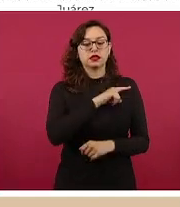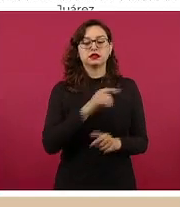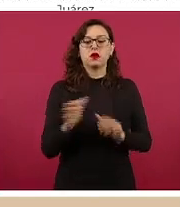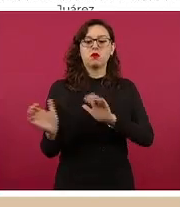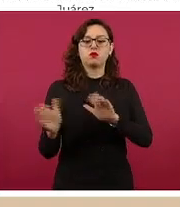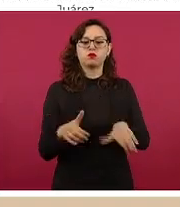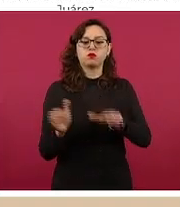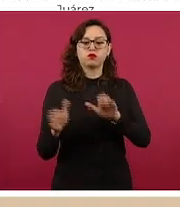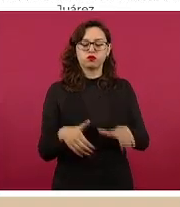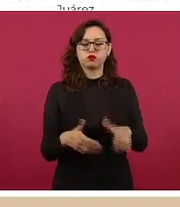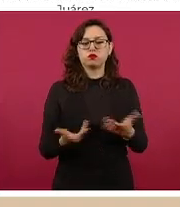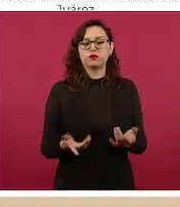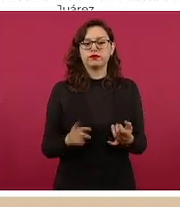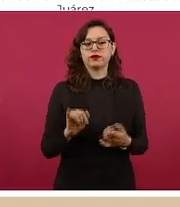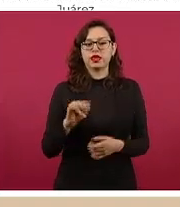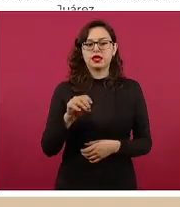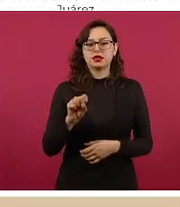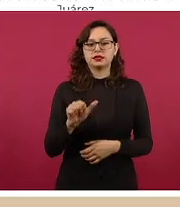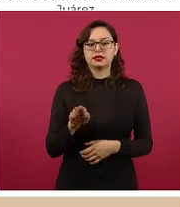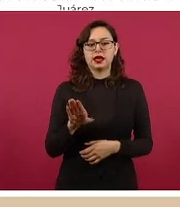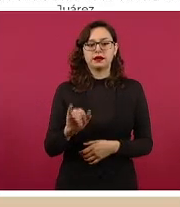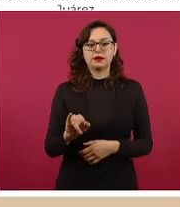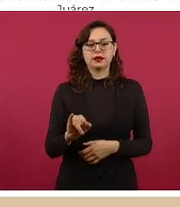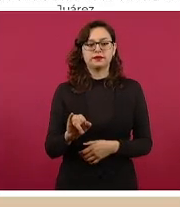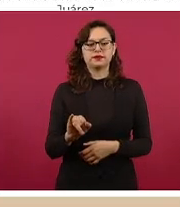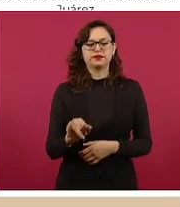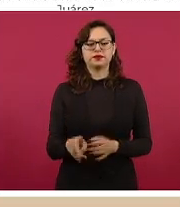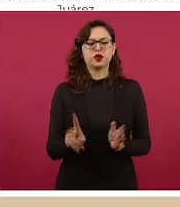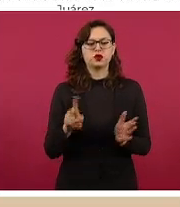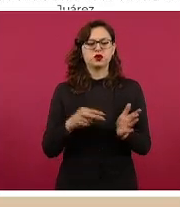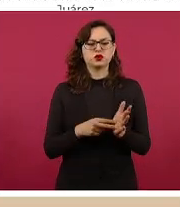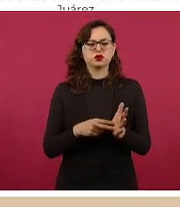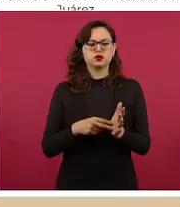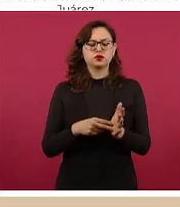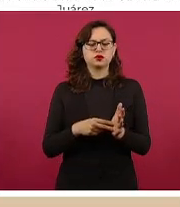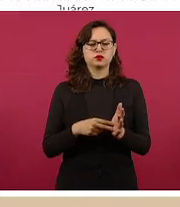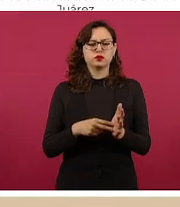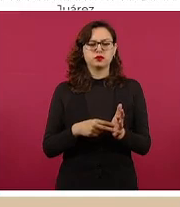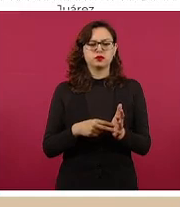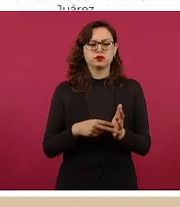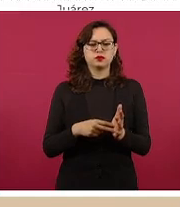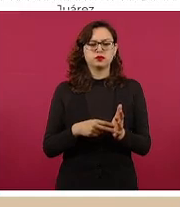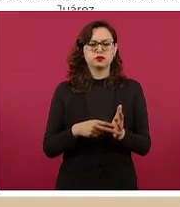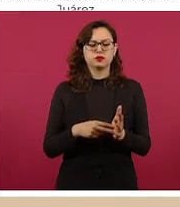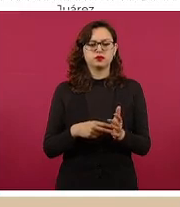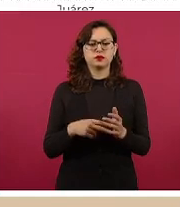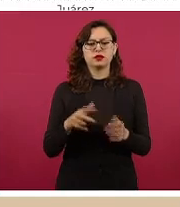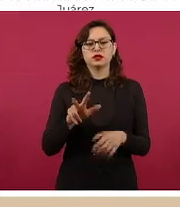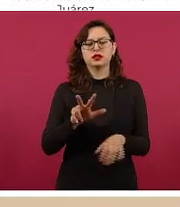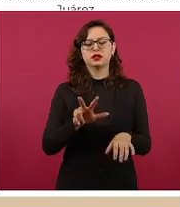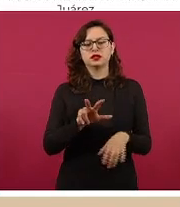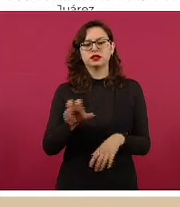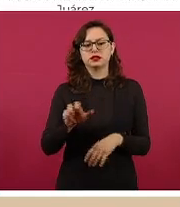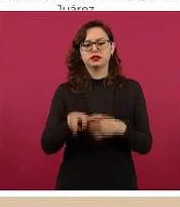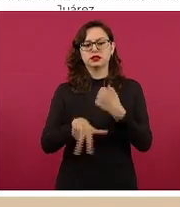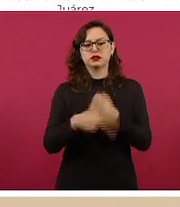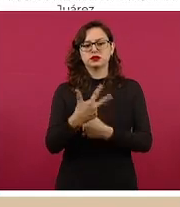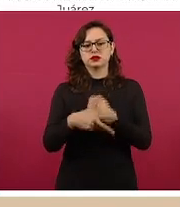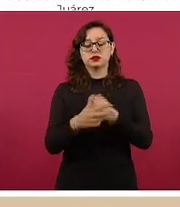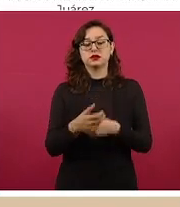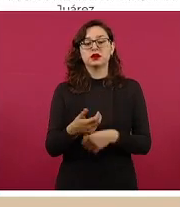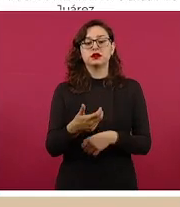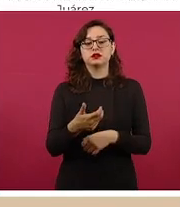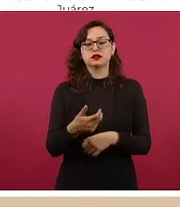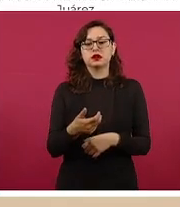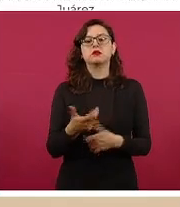Insabi, 2 mil 313 de acreditados, fueron acreditados 2 mil 245